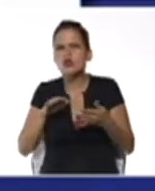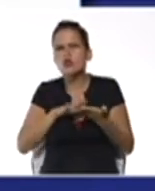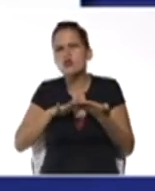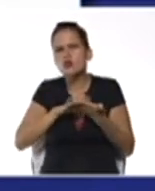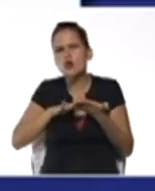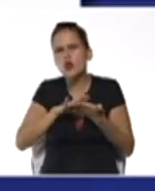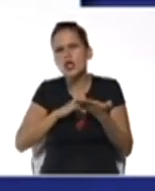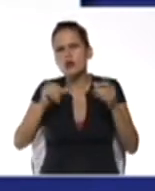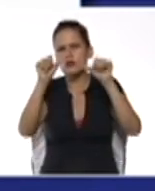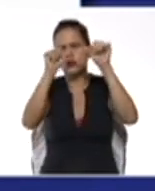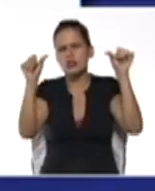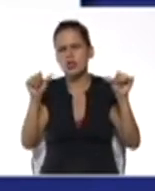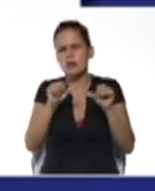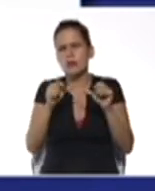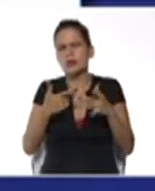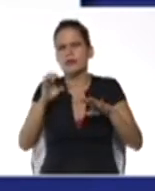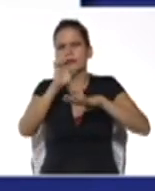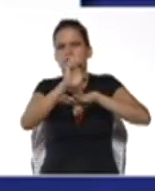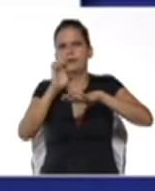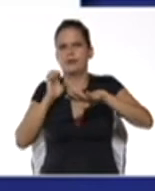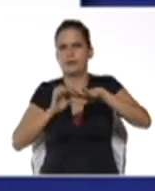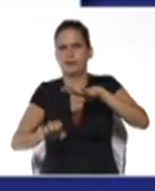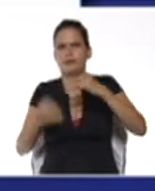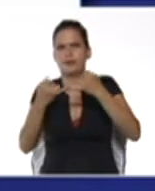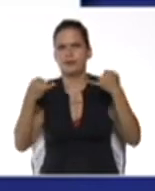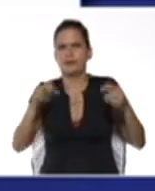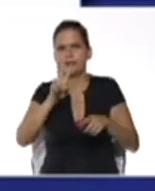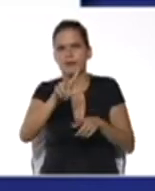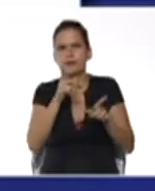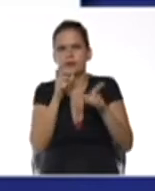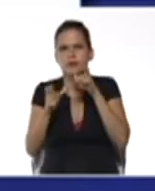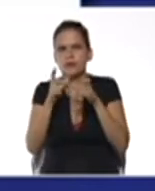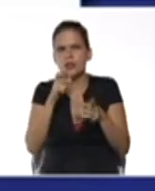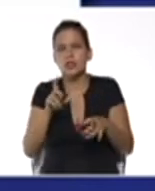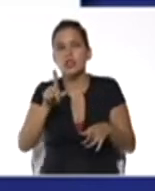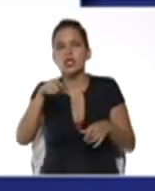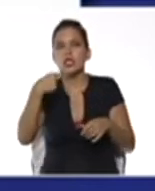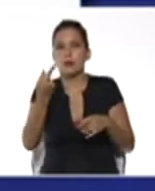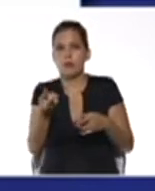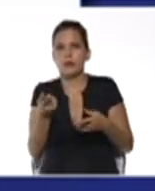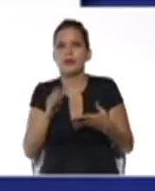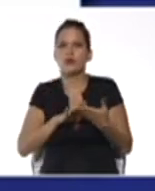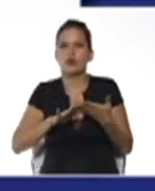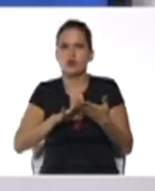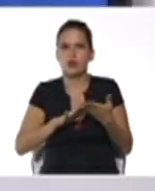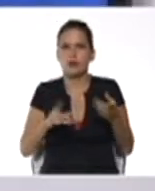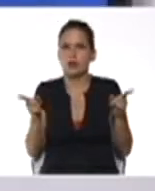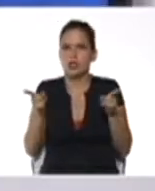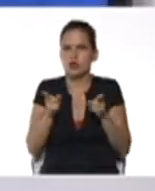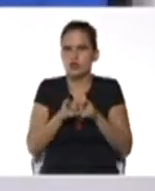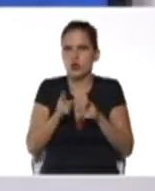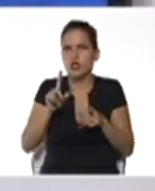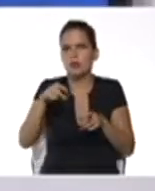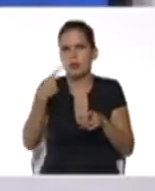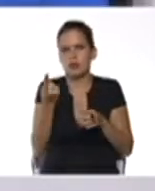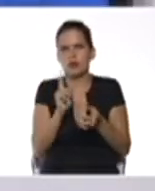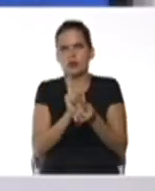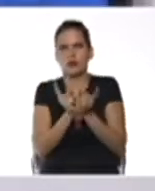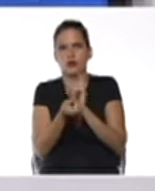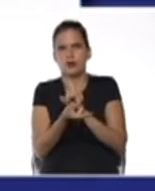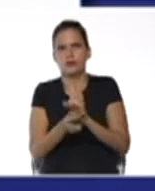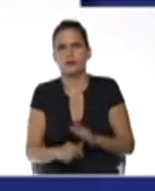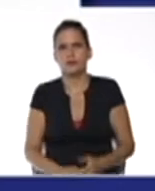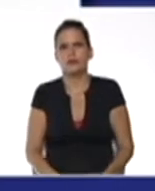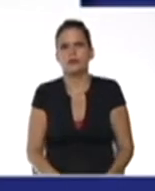incógnitas? Y resuelve por el método de reducción y después por el de sustitución, el sistema